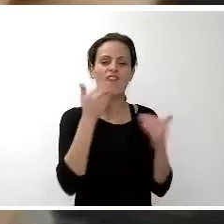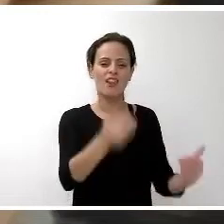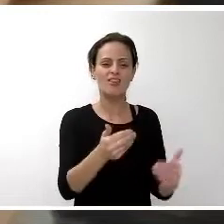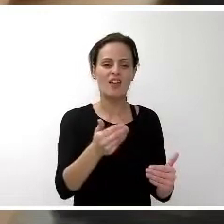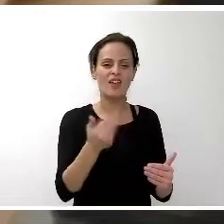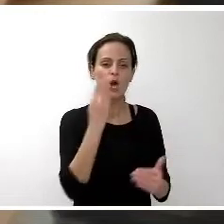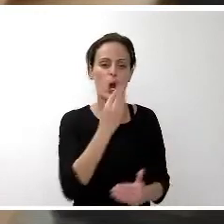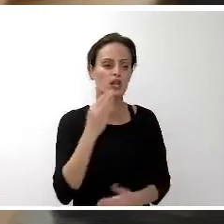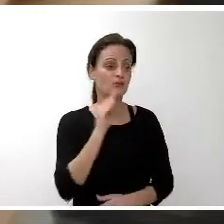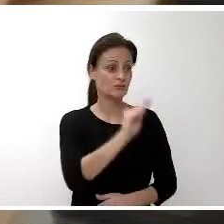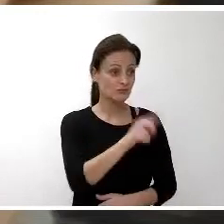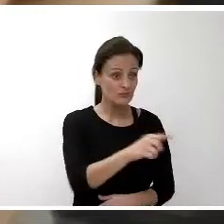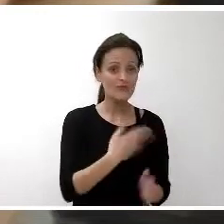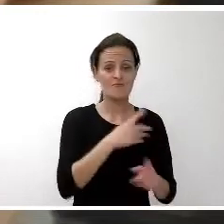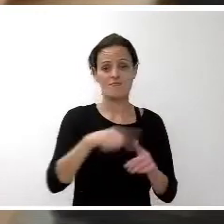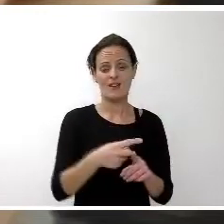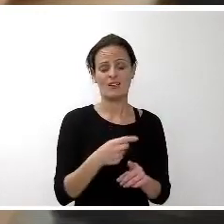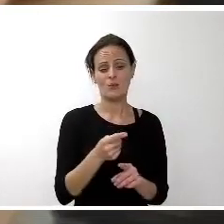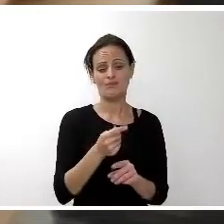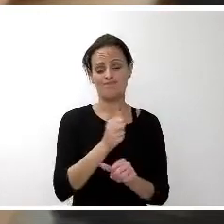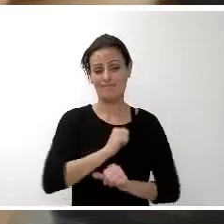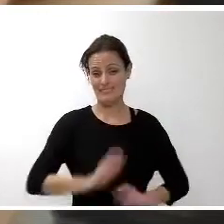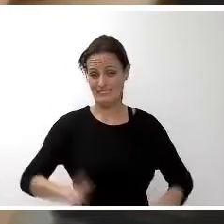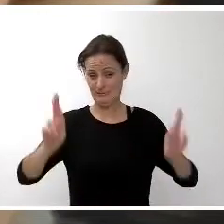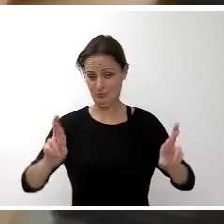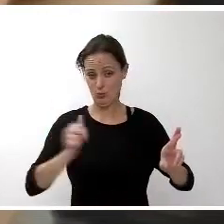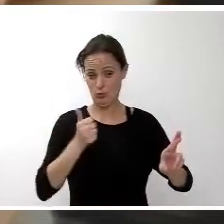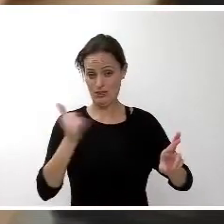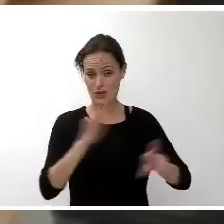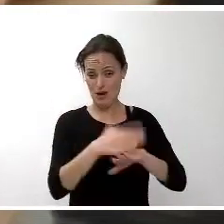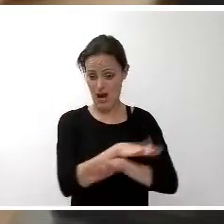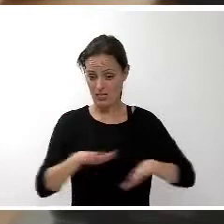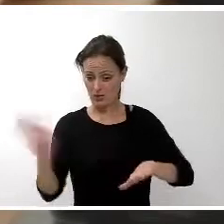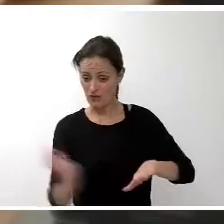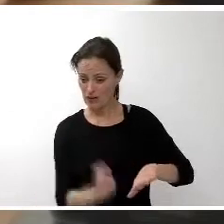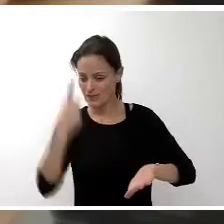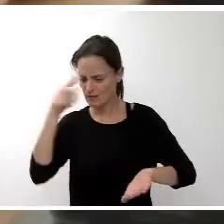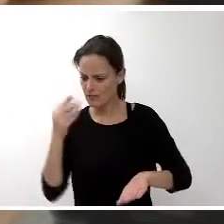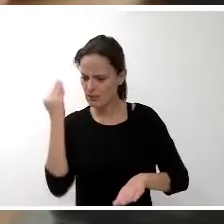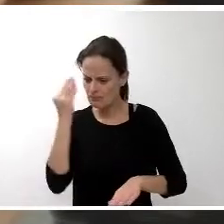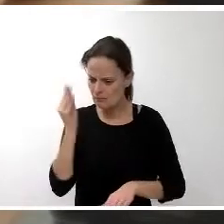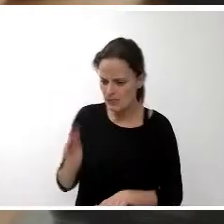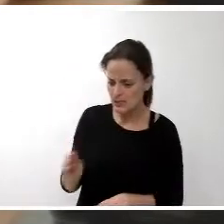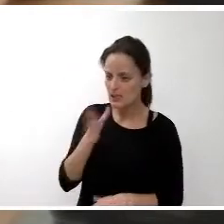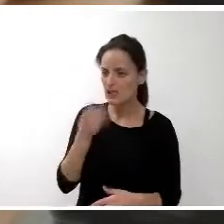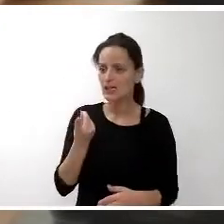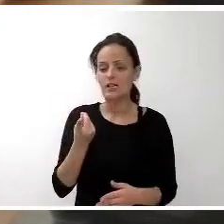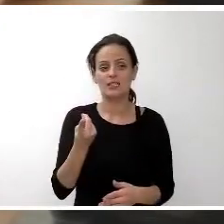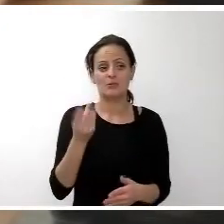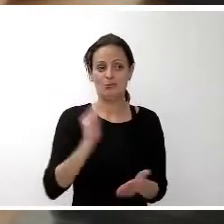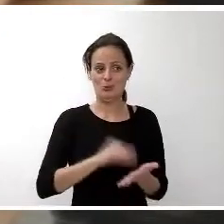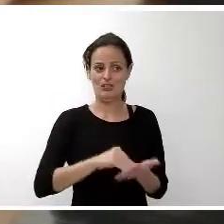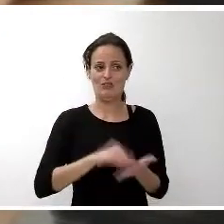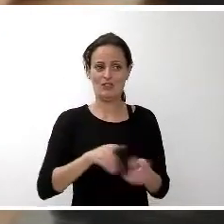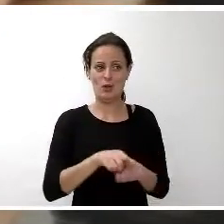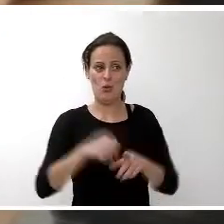que tengamos más oportunidades de tener a los niños y ver lo que piensan, que a veces también es muchísimo mejor que lo que piensan algunos